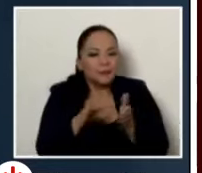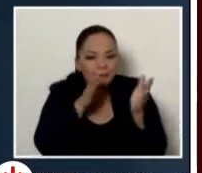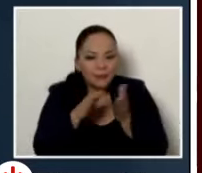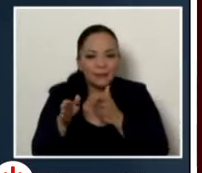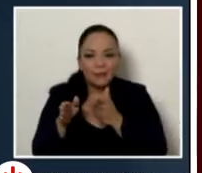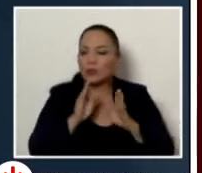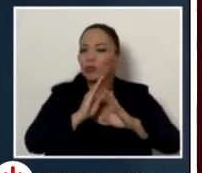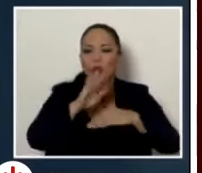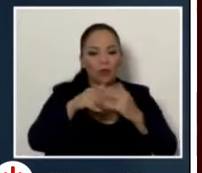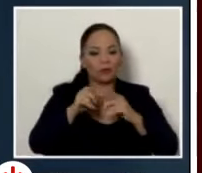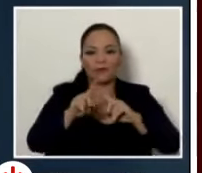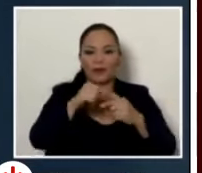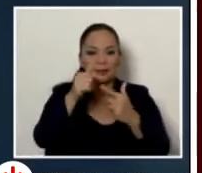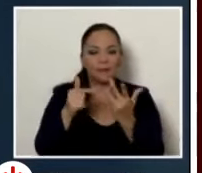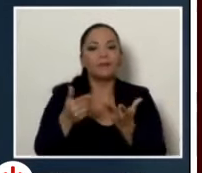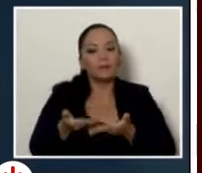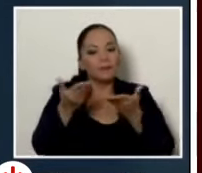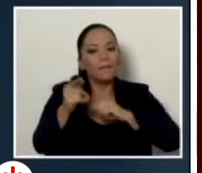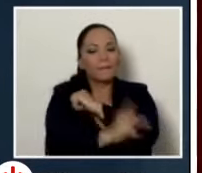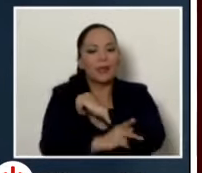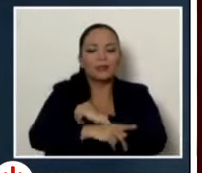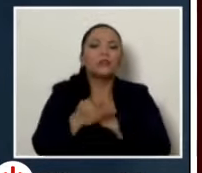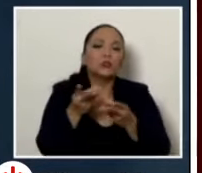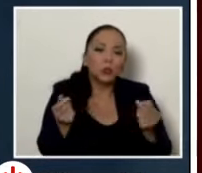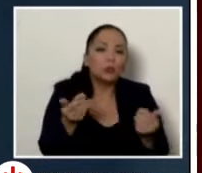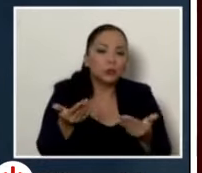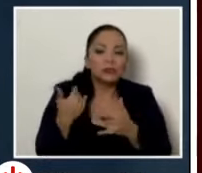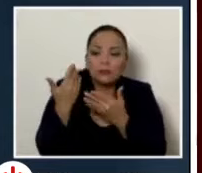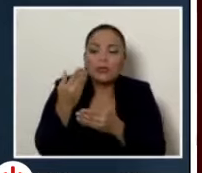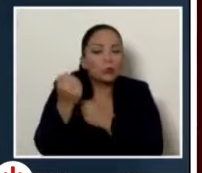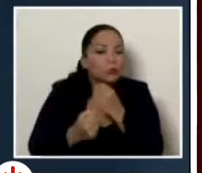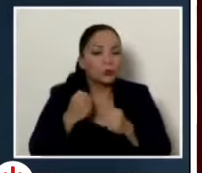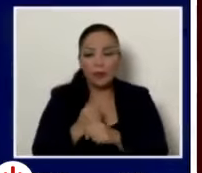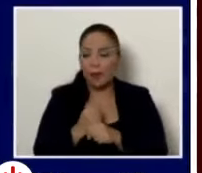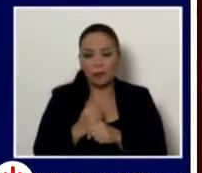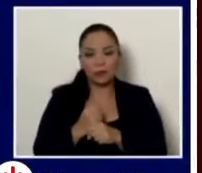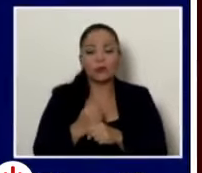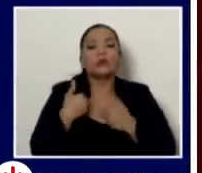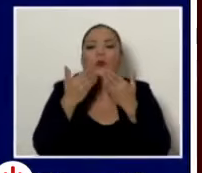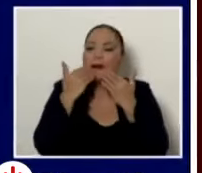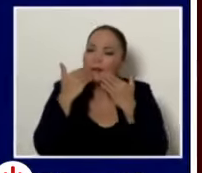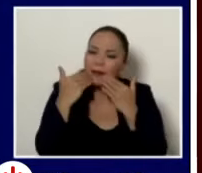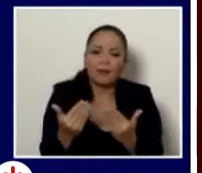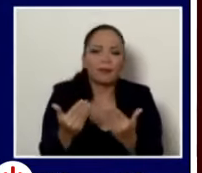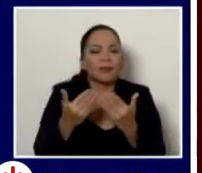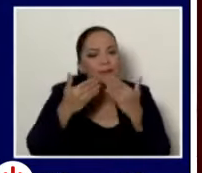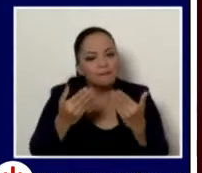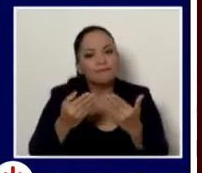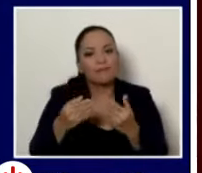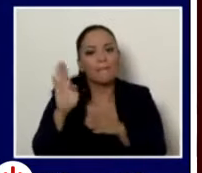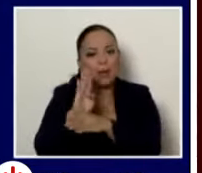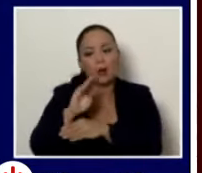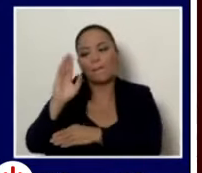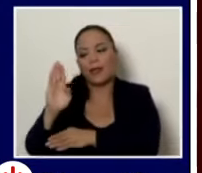proveerle a este país de las soluciones que ha necesitado y que ha estado esperando por mucho tiempo. Agradezco profundamente al BCIE por la